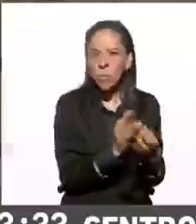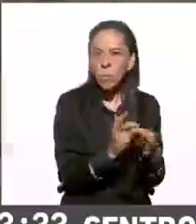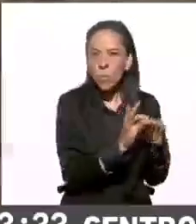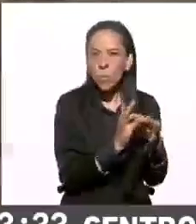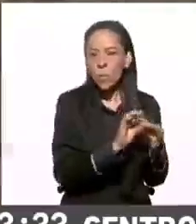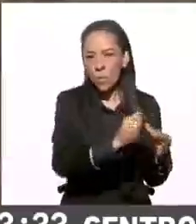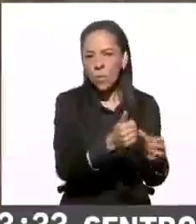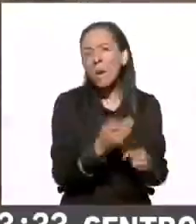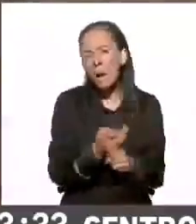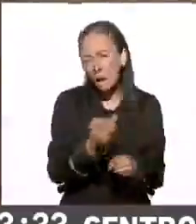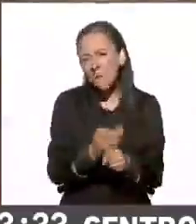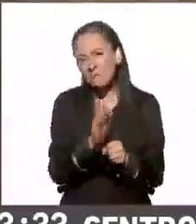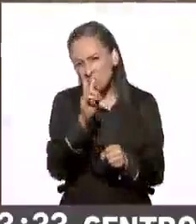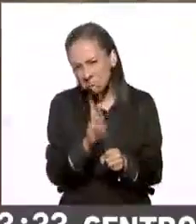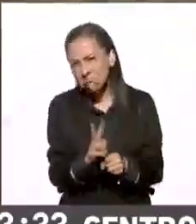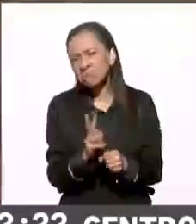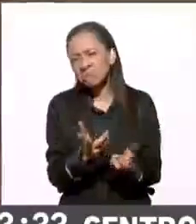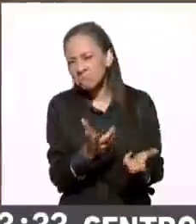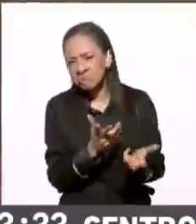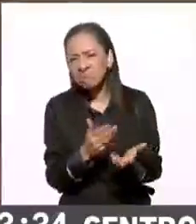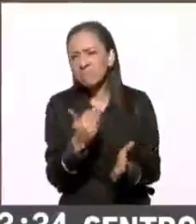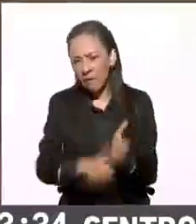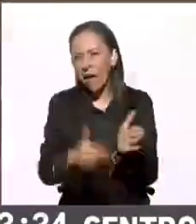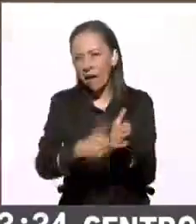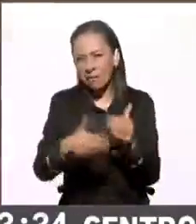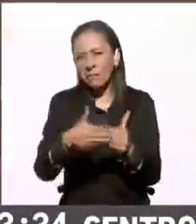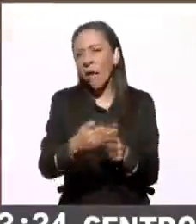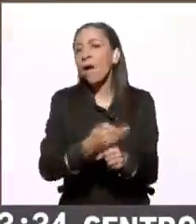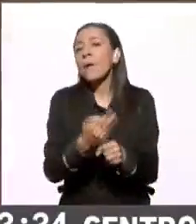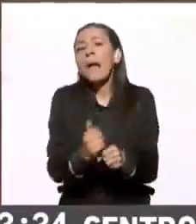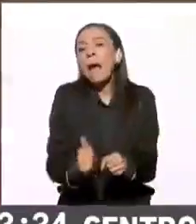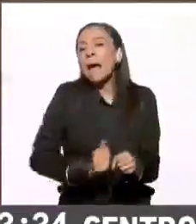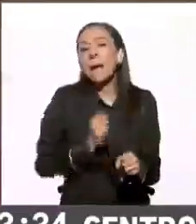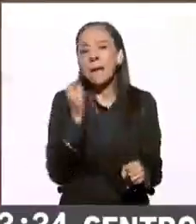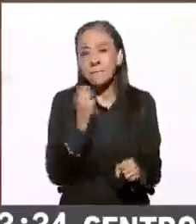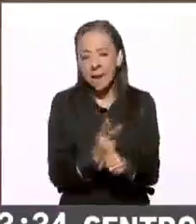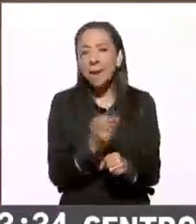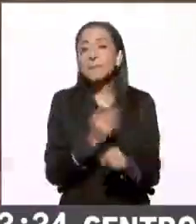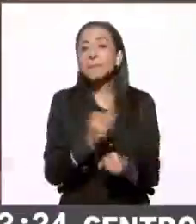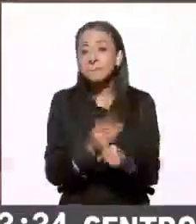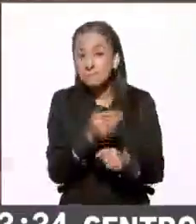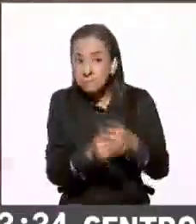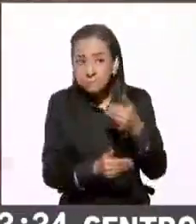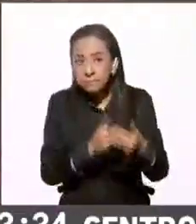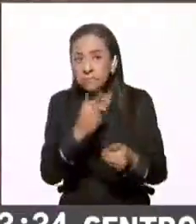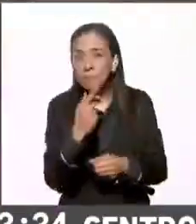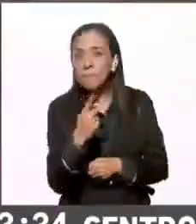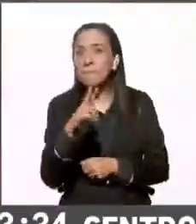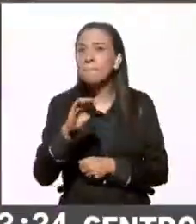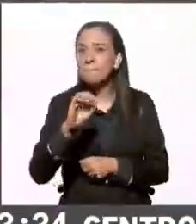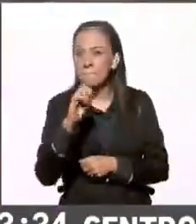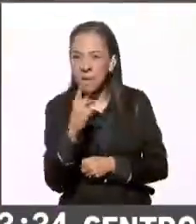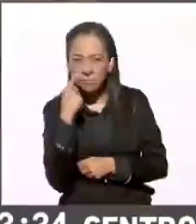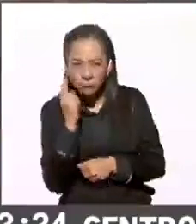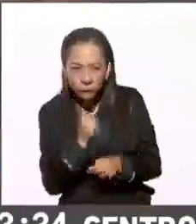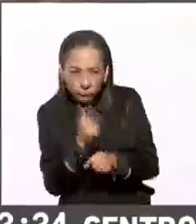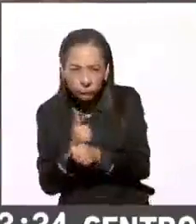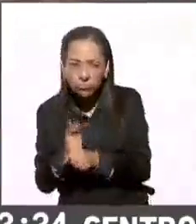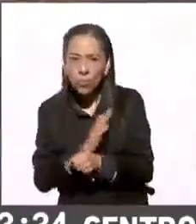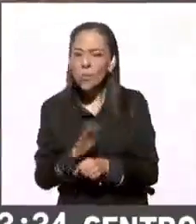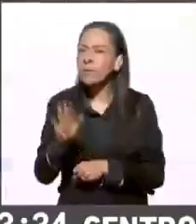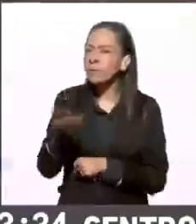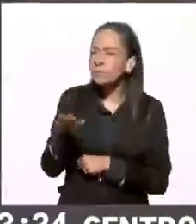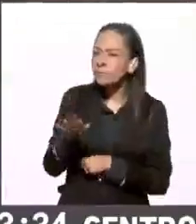hora temprana, pero estos son los avances que muestra el partido. Podría ser incluso entonces